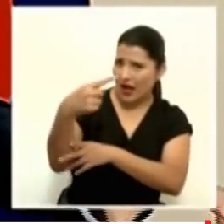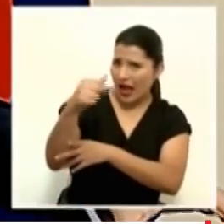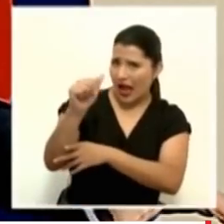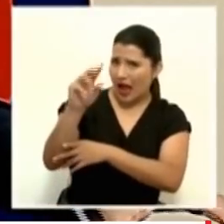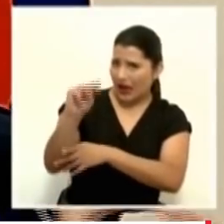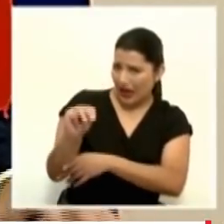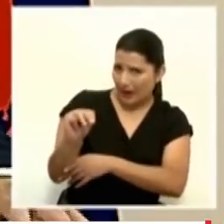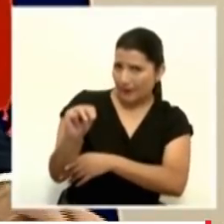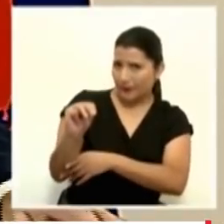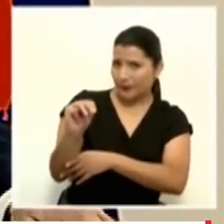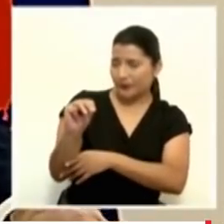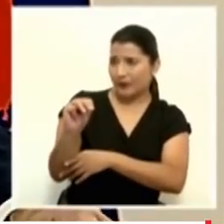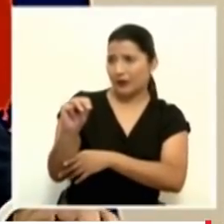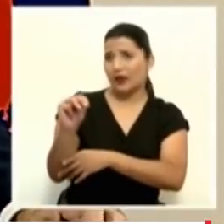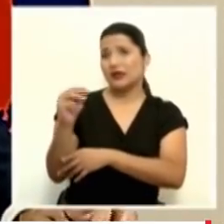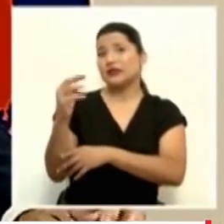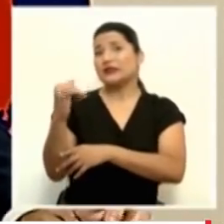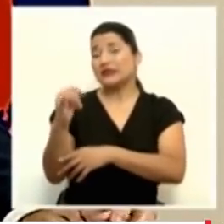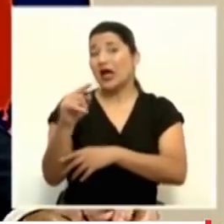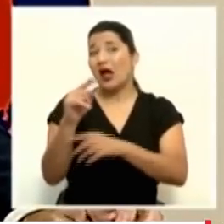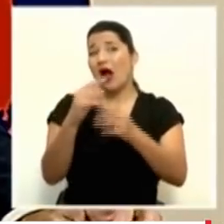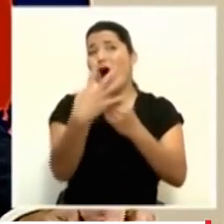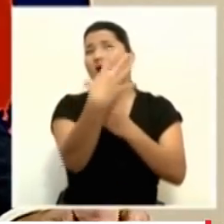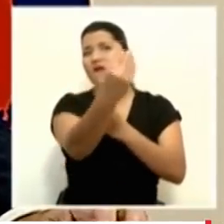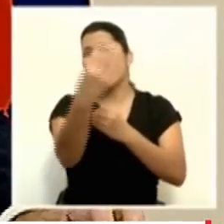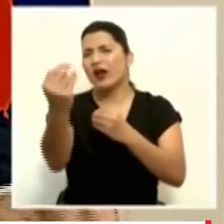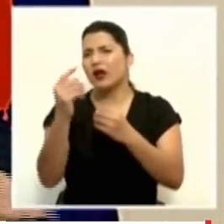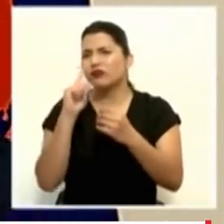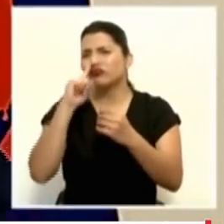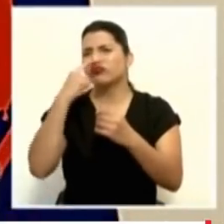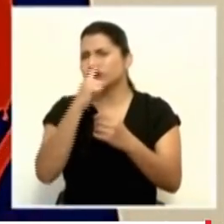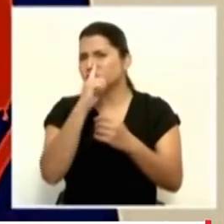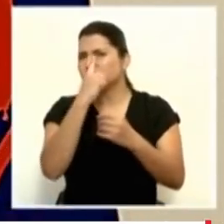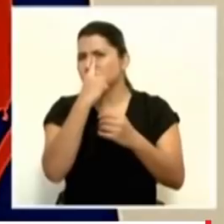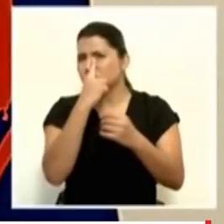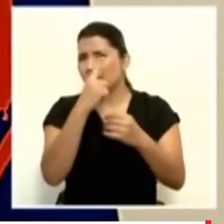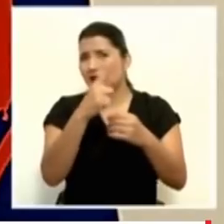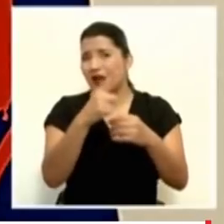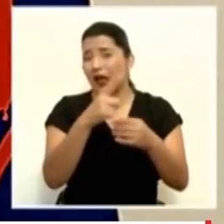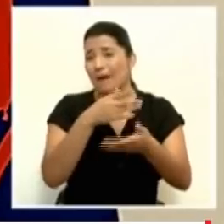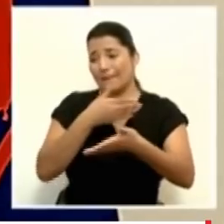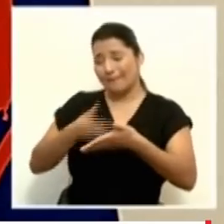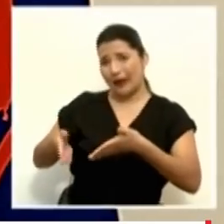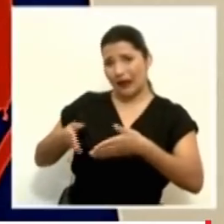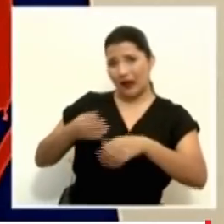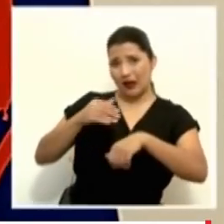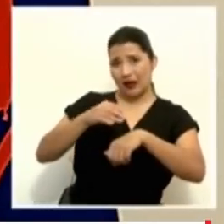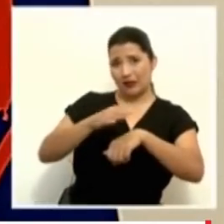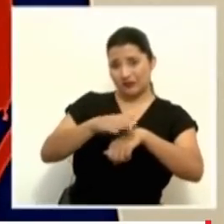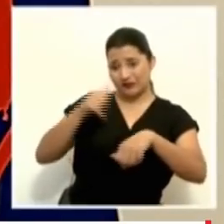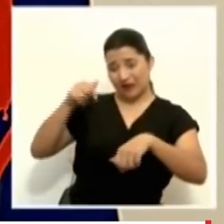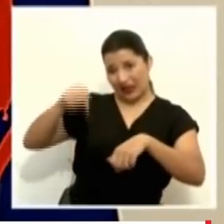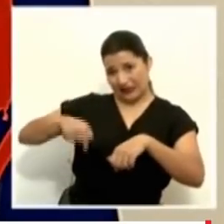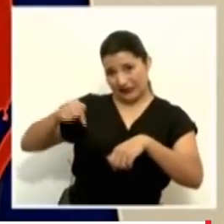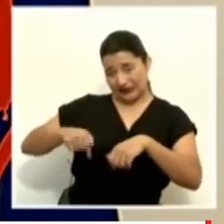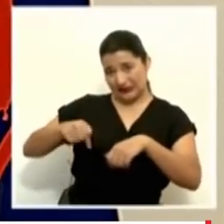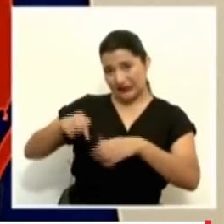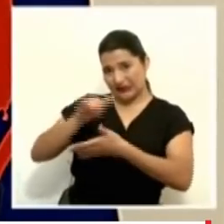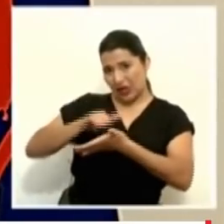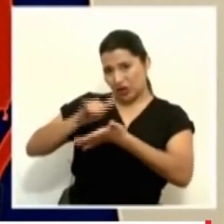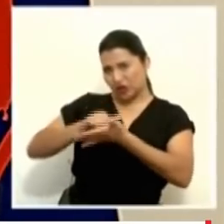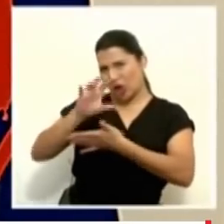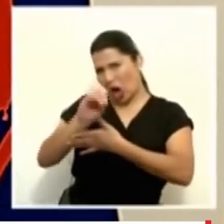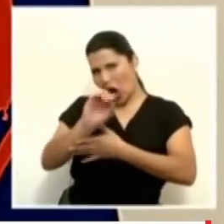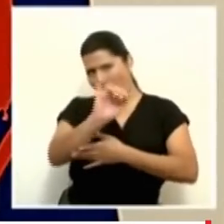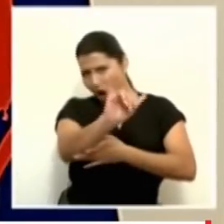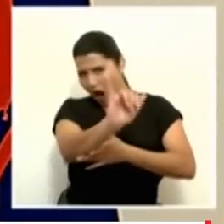muestras? Sí, algunas se hacen afuera, ¿verdad? Pero muy pocas. Donde se hacen afuera